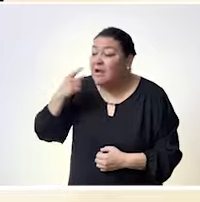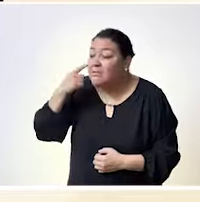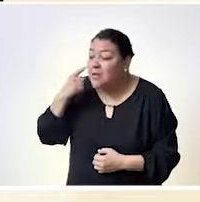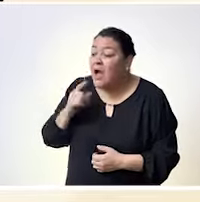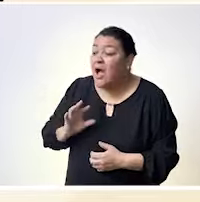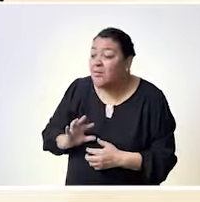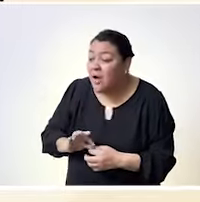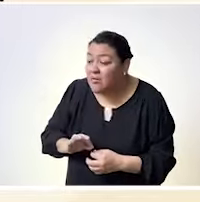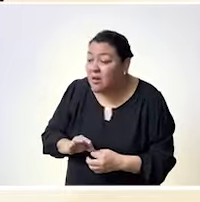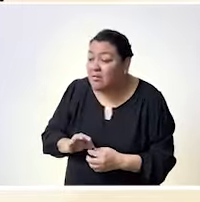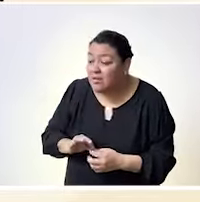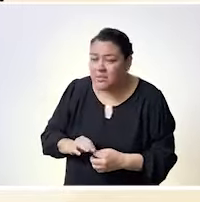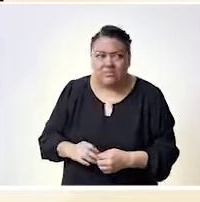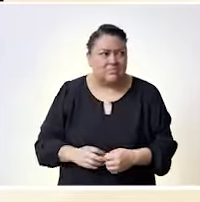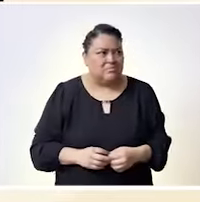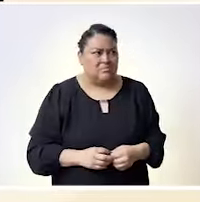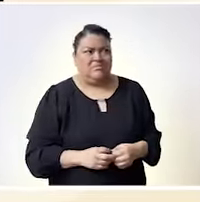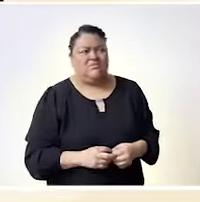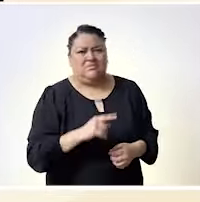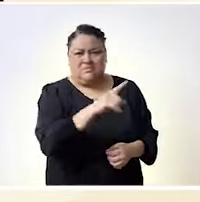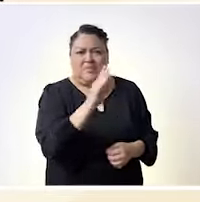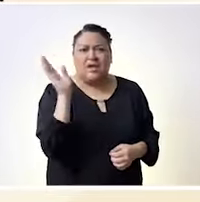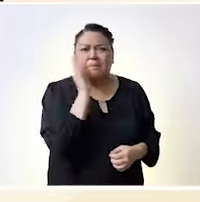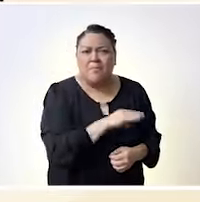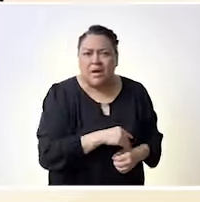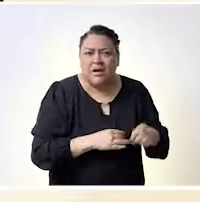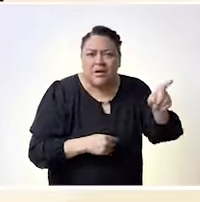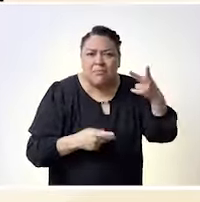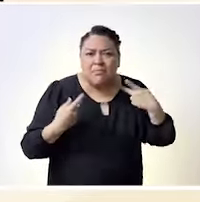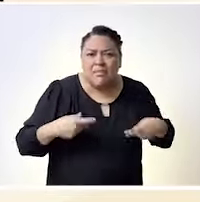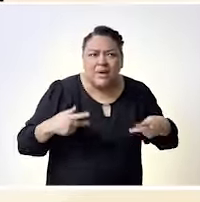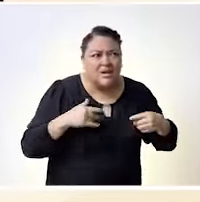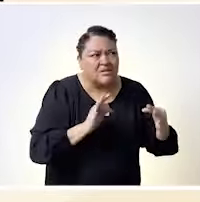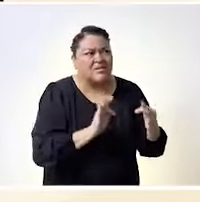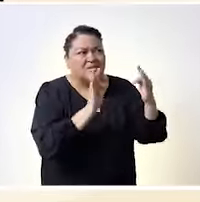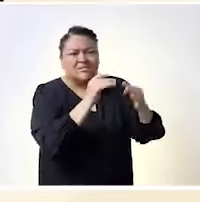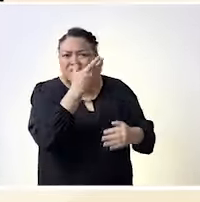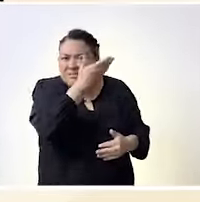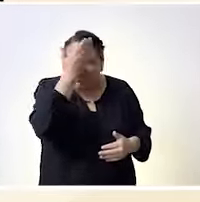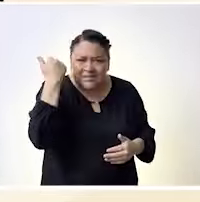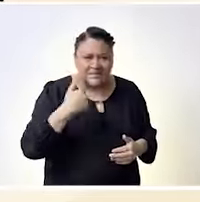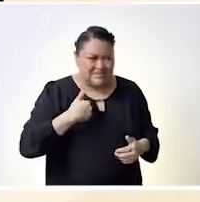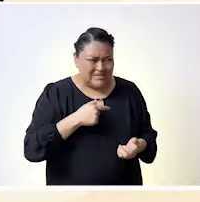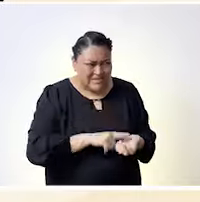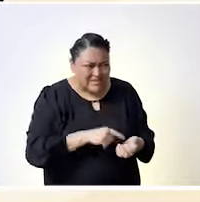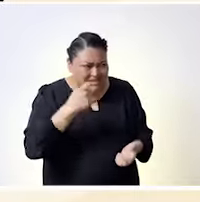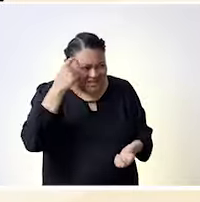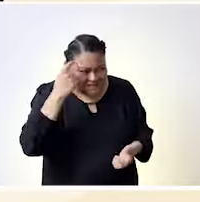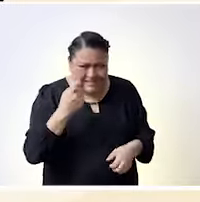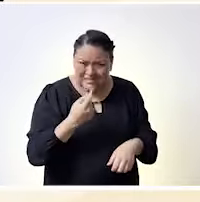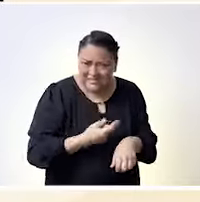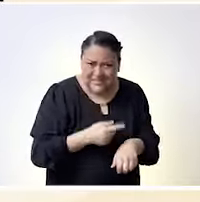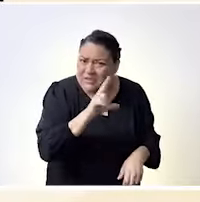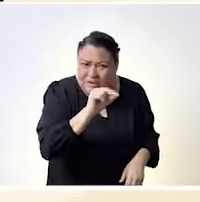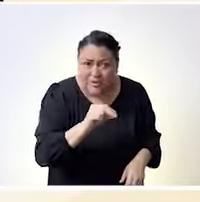de personas sin discapacidad, después vamos a deportes adaptados para diferentes discapacidades, individuales y grupales, y